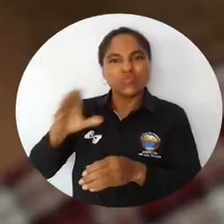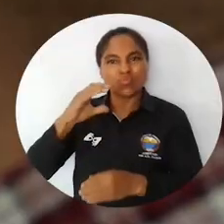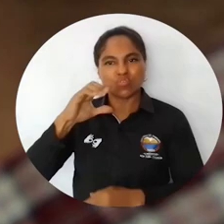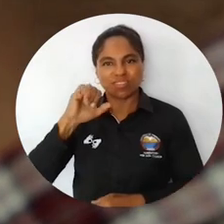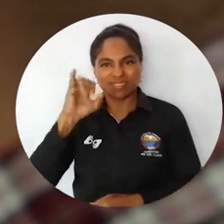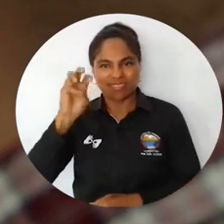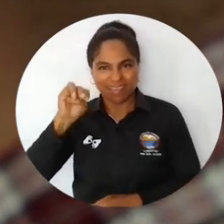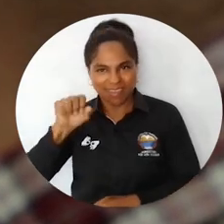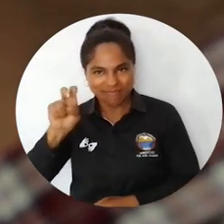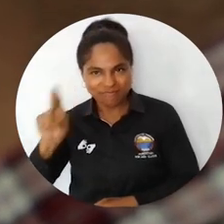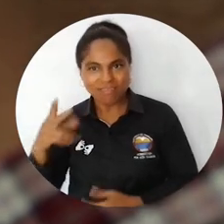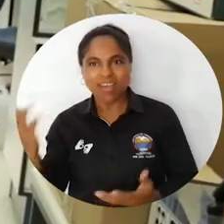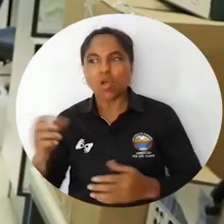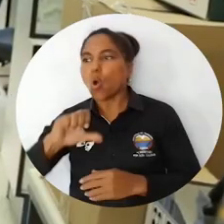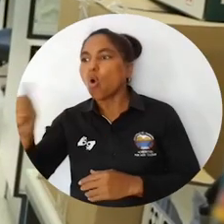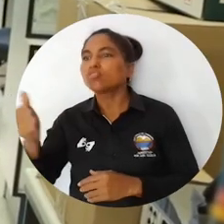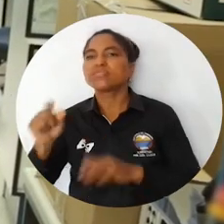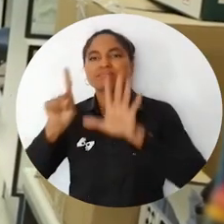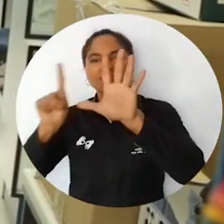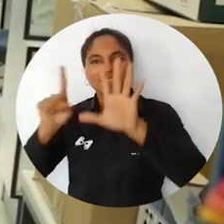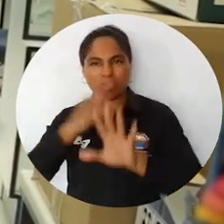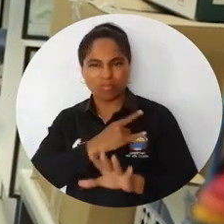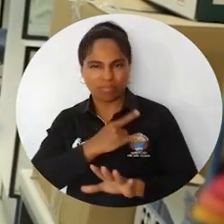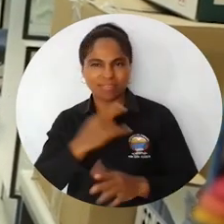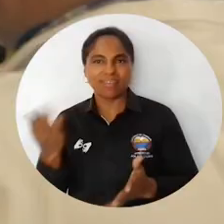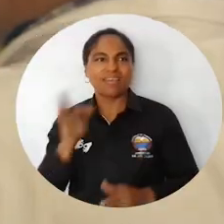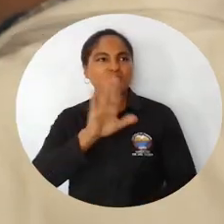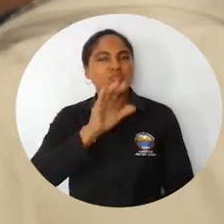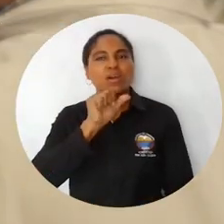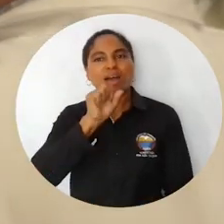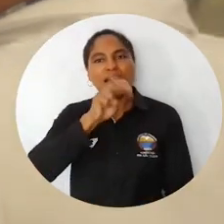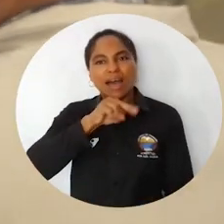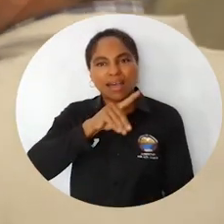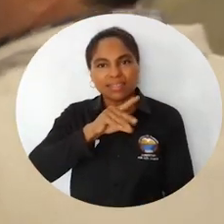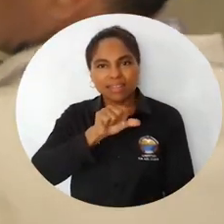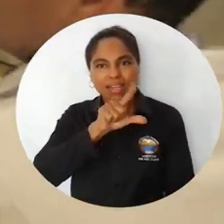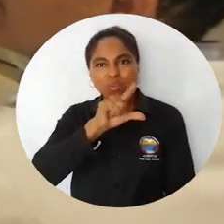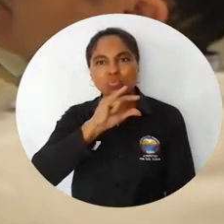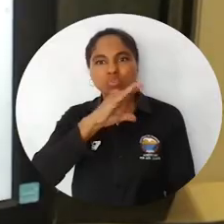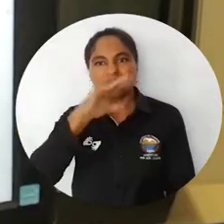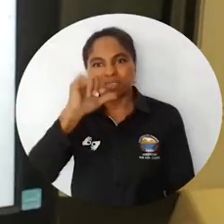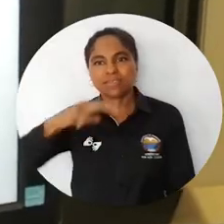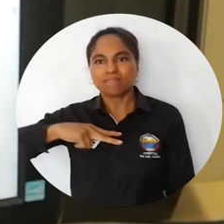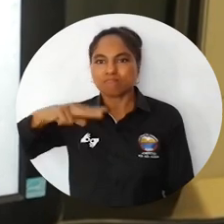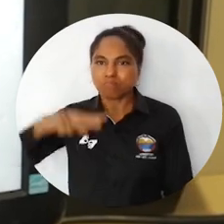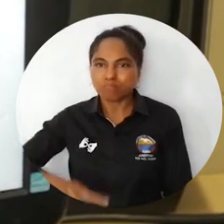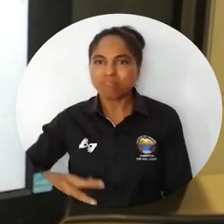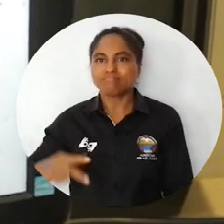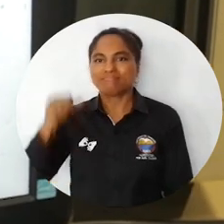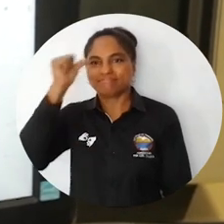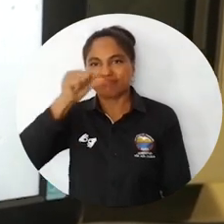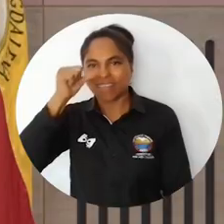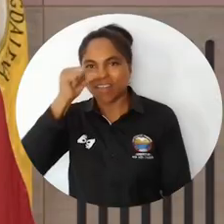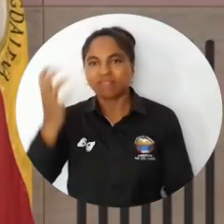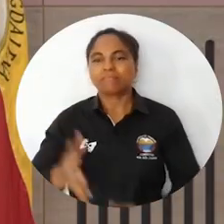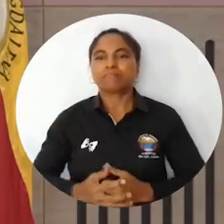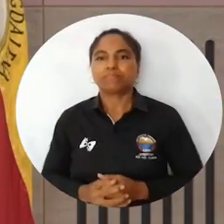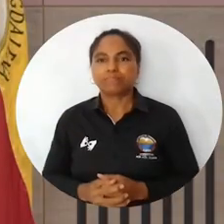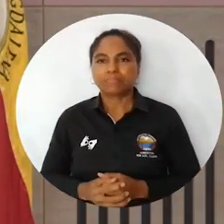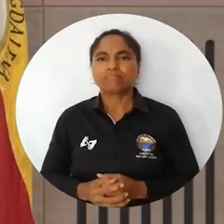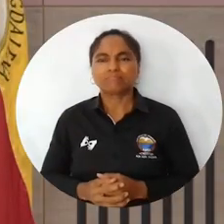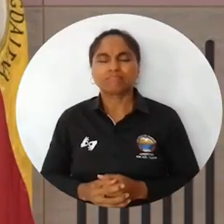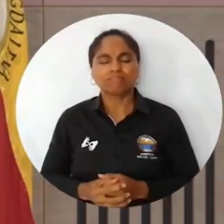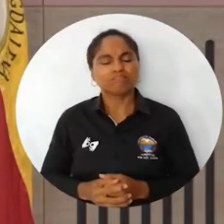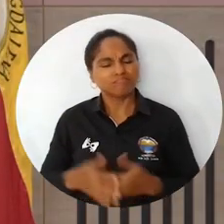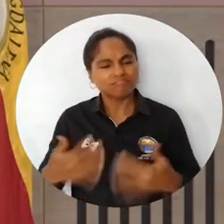América, en pertenecer a este importante centro, junto a seis universidades más de Andalucía, Portugal y África. Nos sentimos